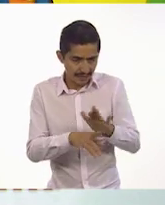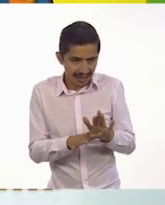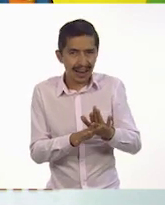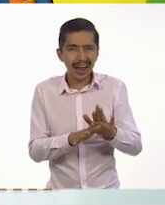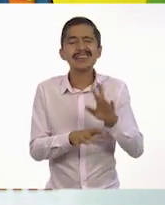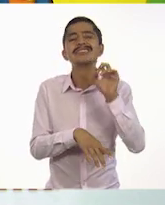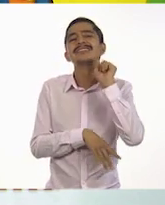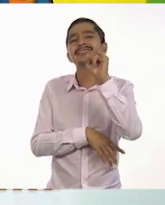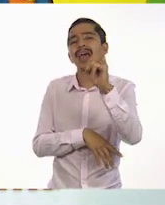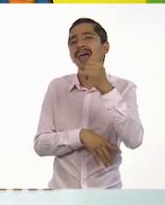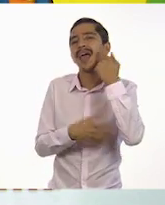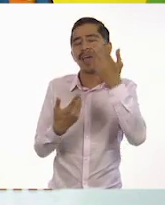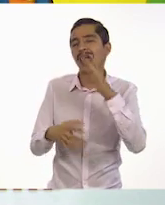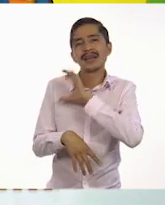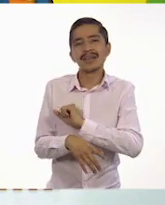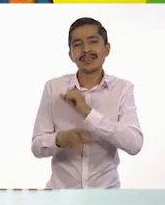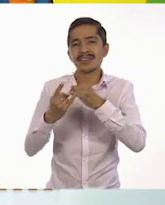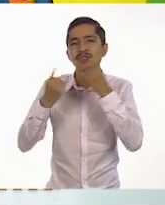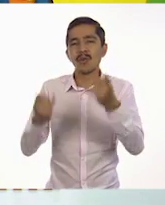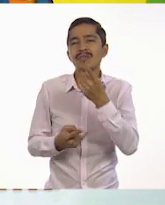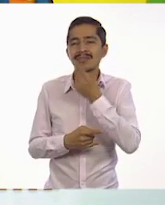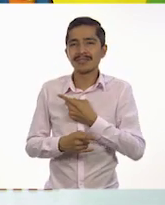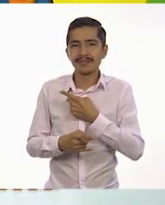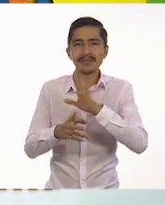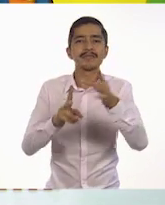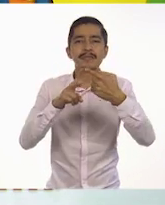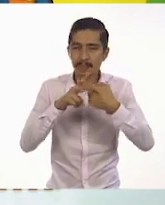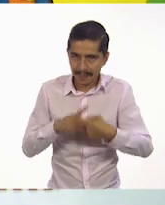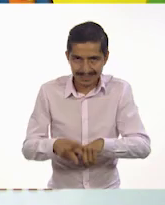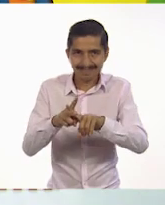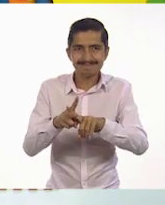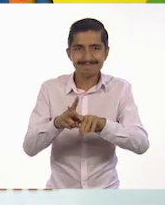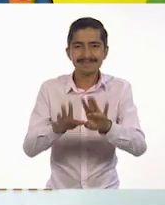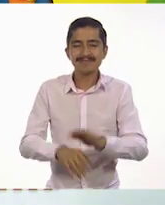que nos cuentes historias. Bueno, pues vamos a comenzar.